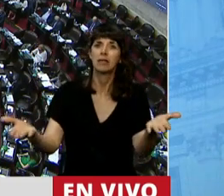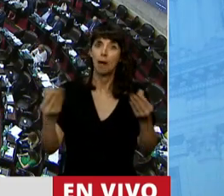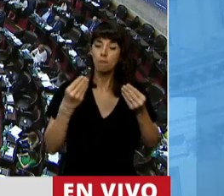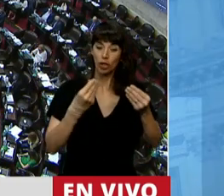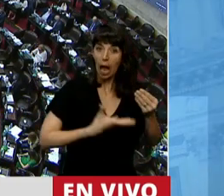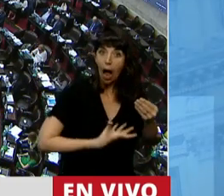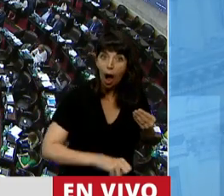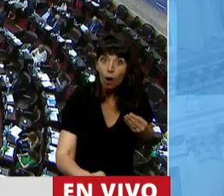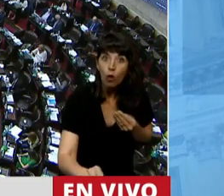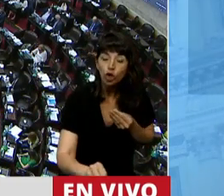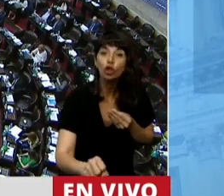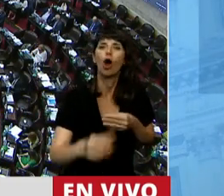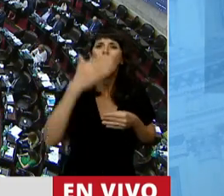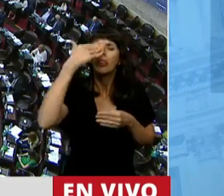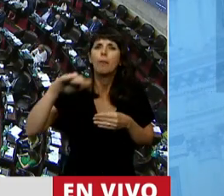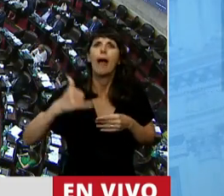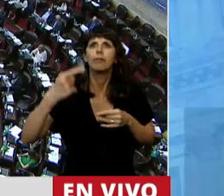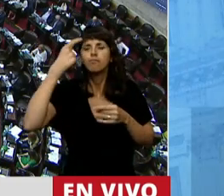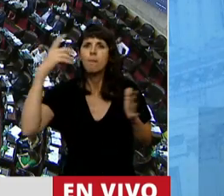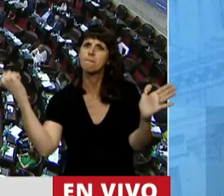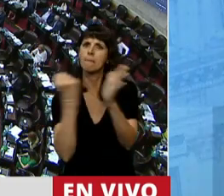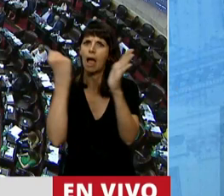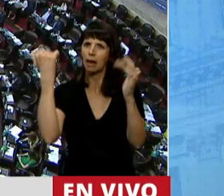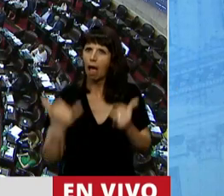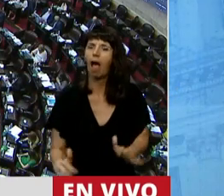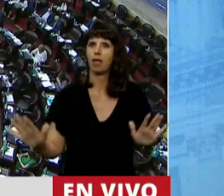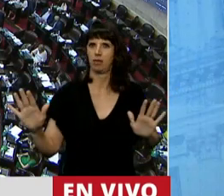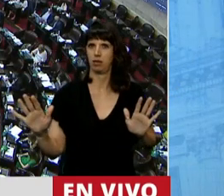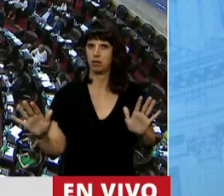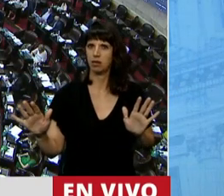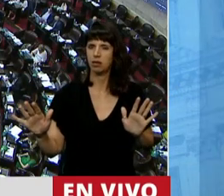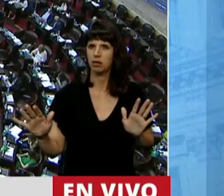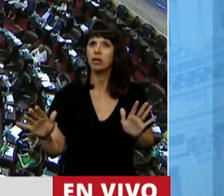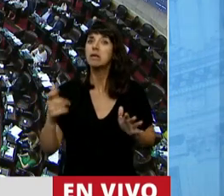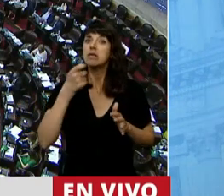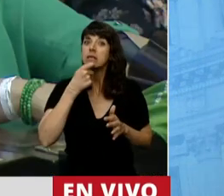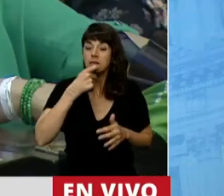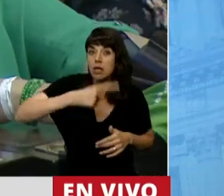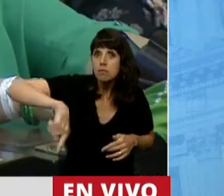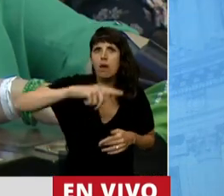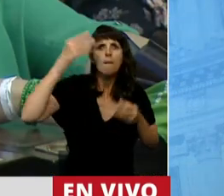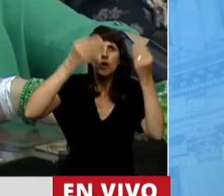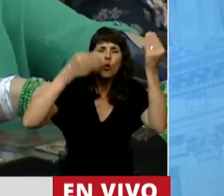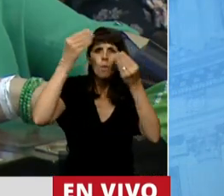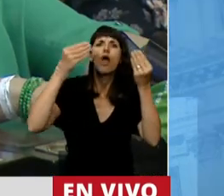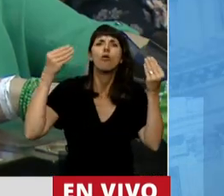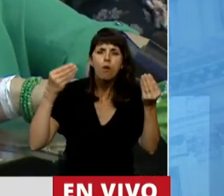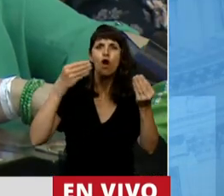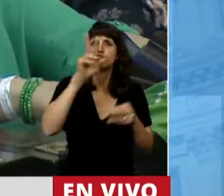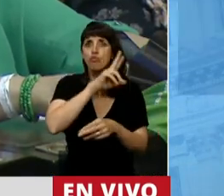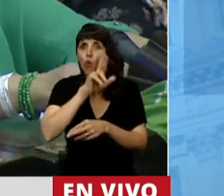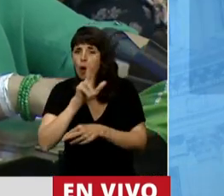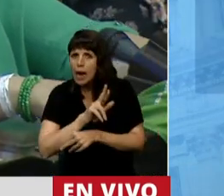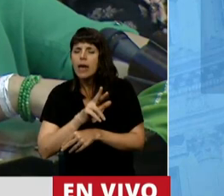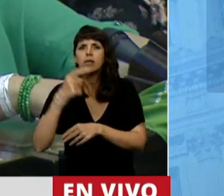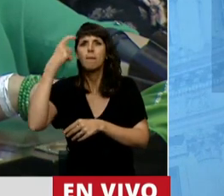abortar deja daños irreparables, según testimonios. Y si tanto les importan las mujeres, piensen en